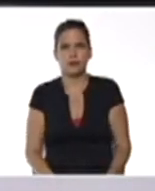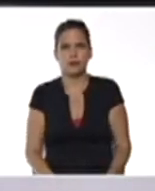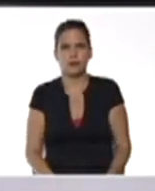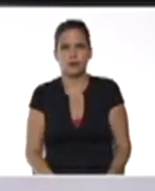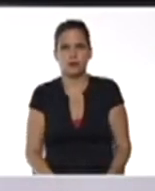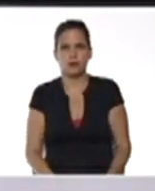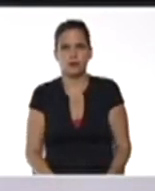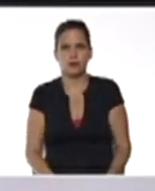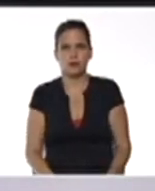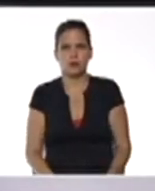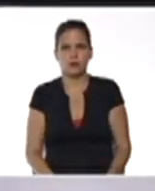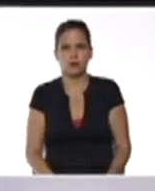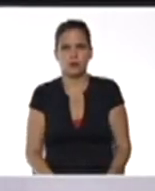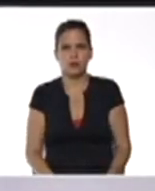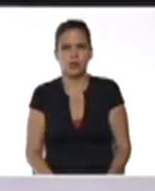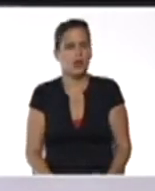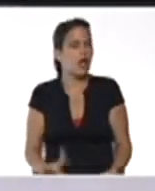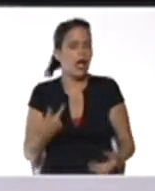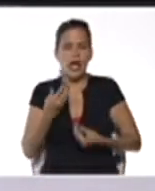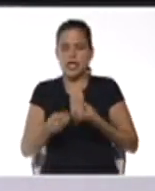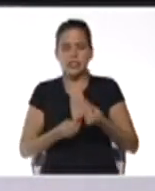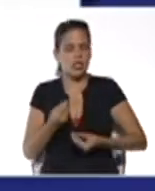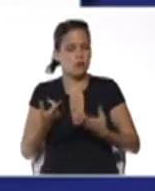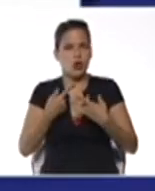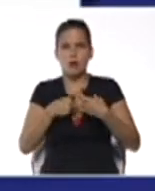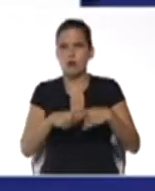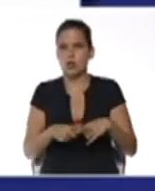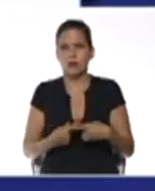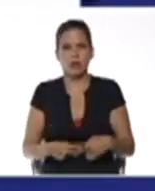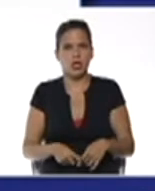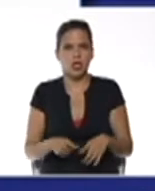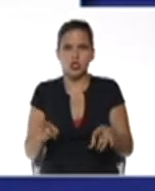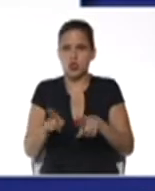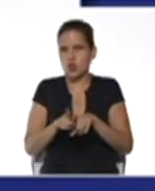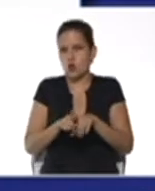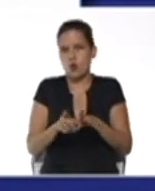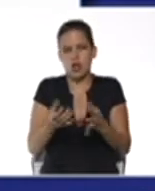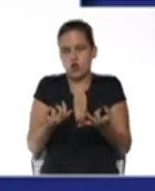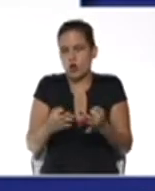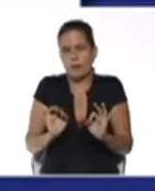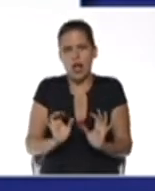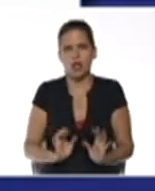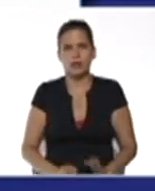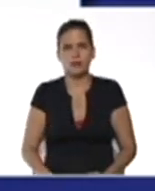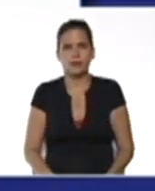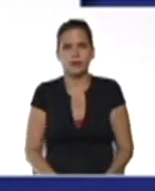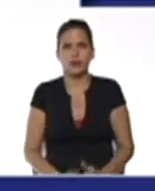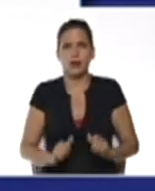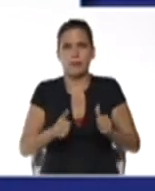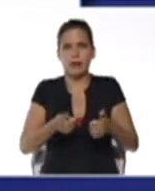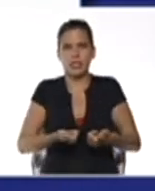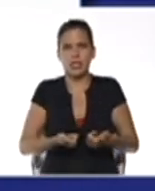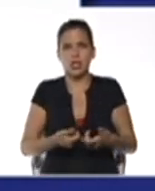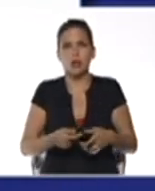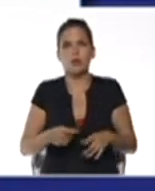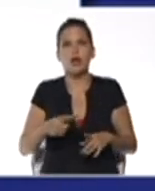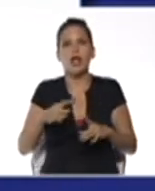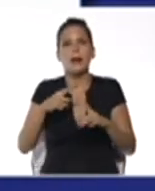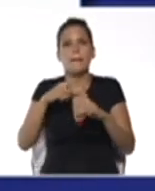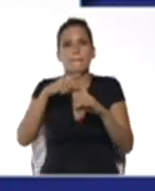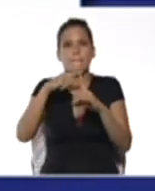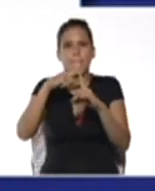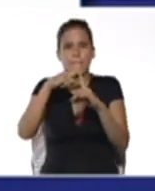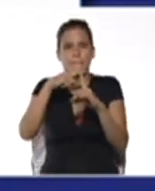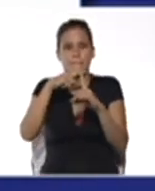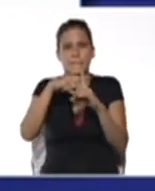Empezamos la multiplicación similar a una multiplicación de números tradicional, empezando por el más 5, indicado en